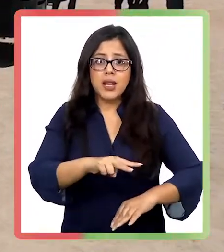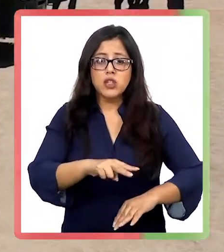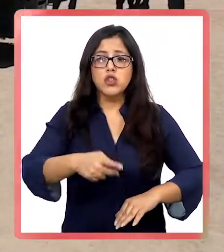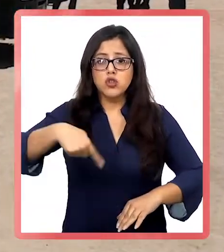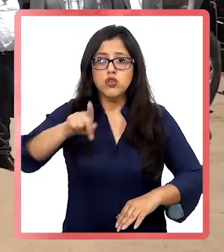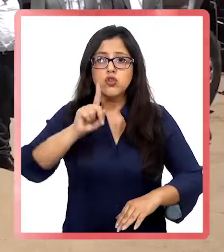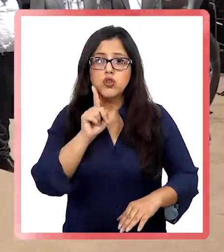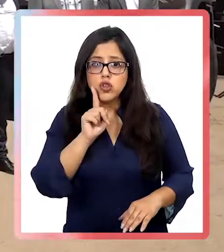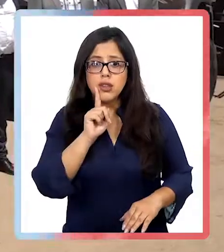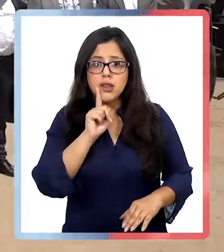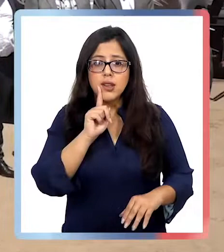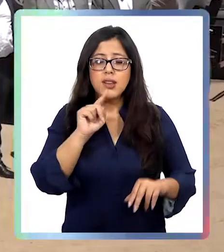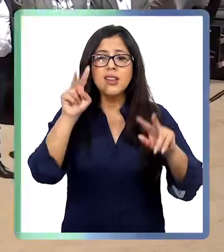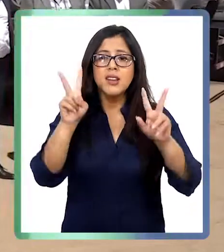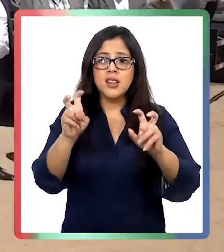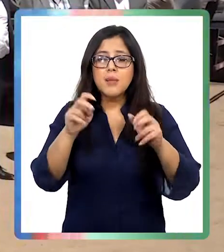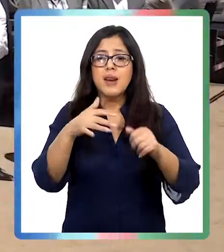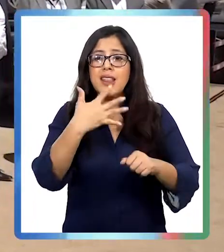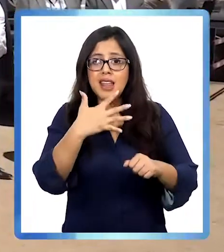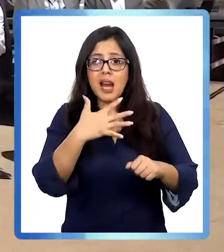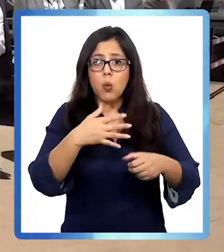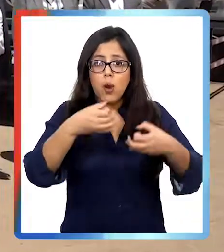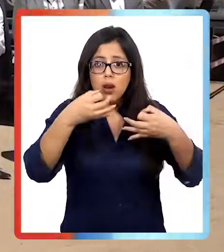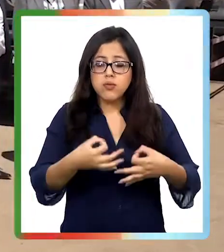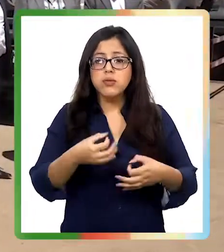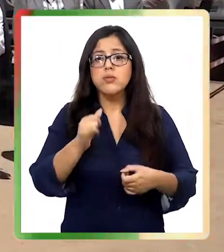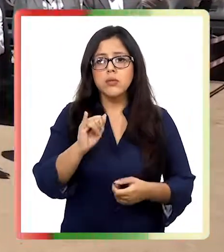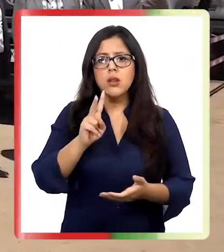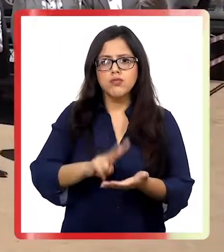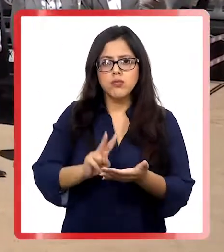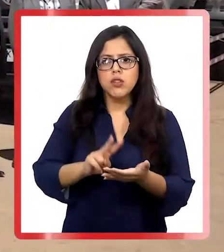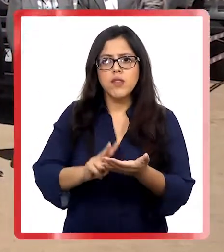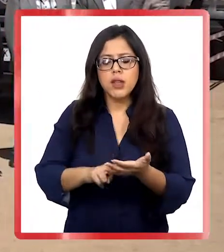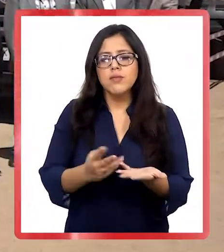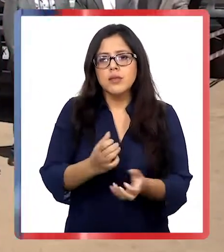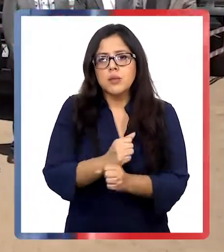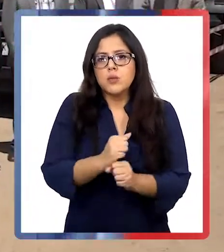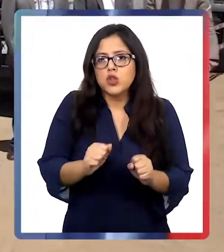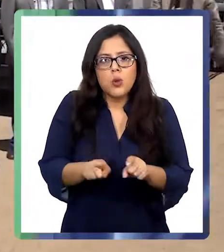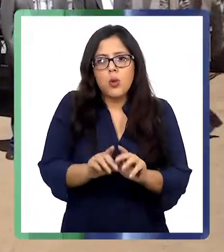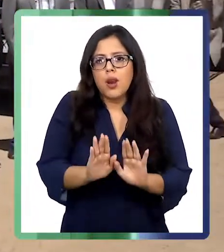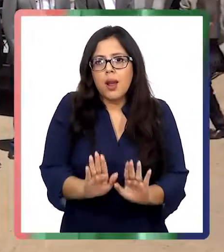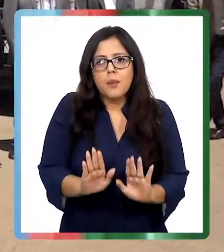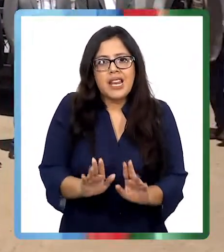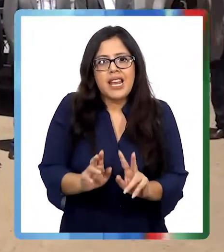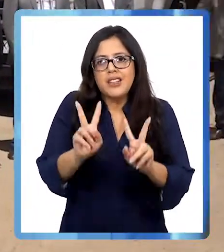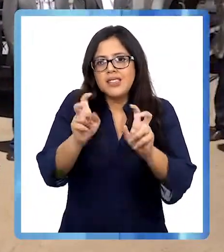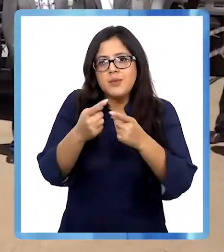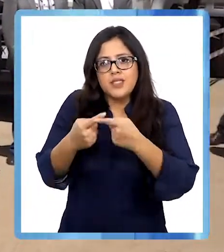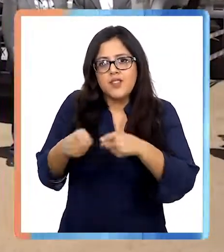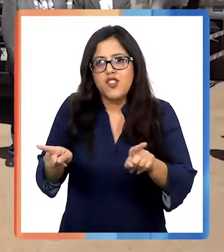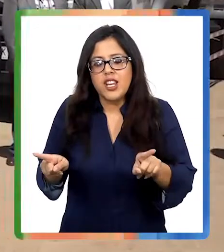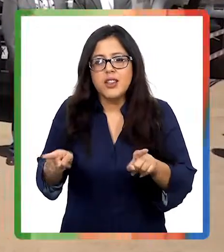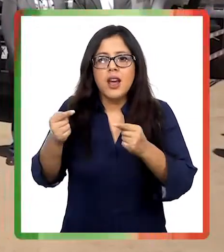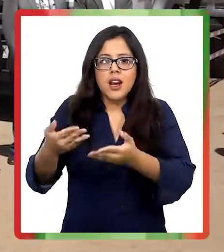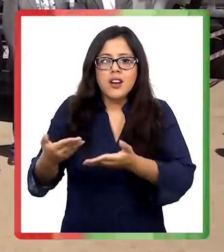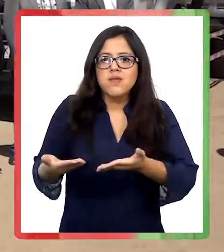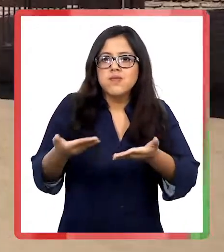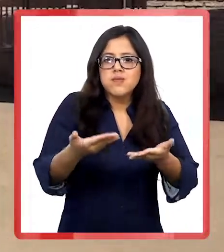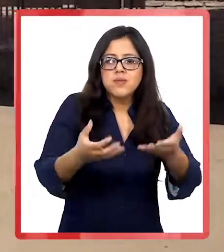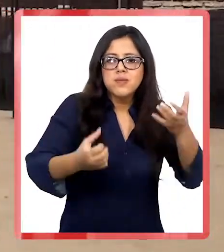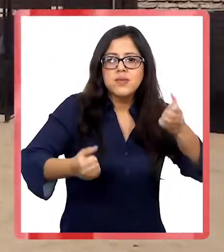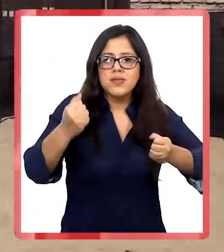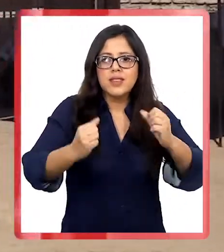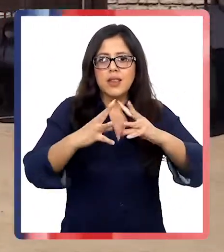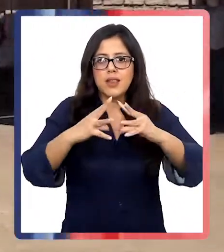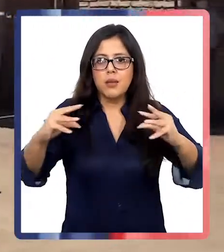región de Valparaíso tienen con respecto al abastecimiento de agua potable, sí es cierto que es imposible esperar una alternativa distinta a la que